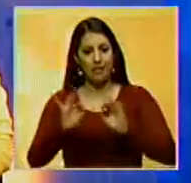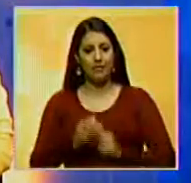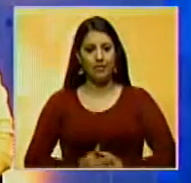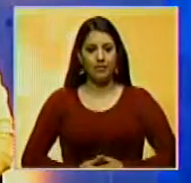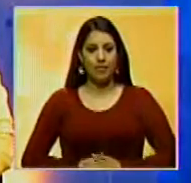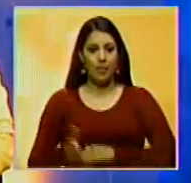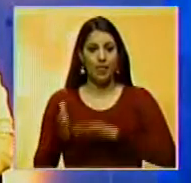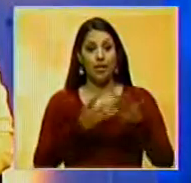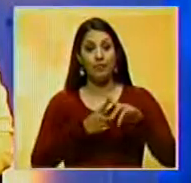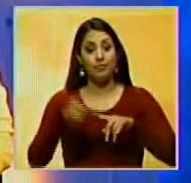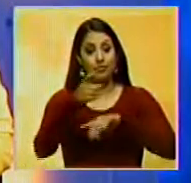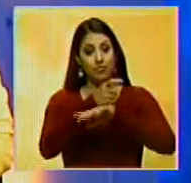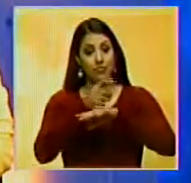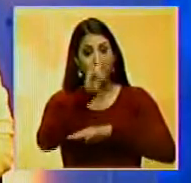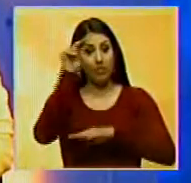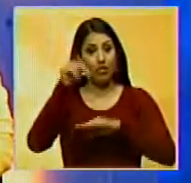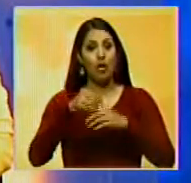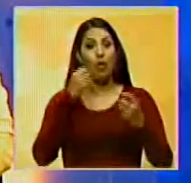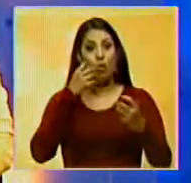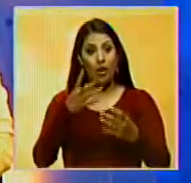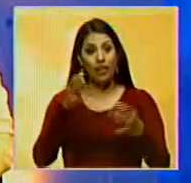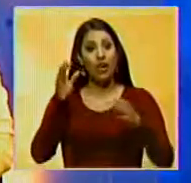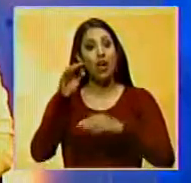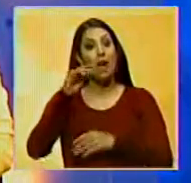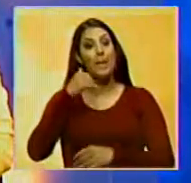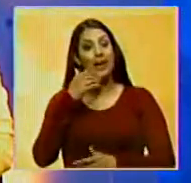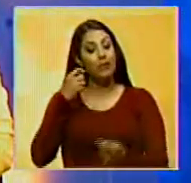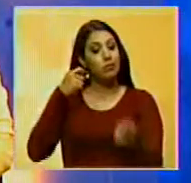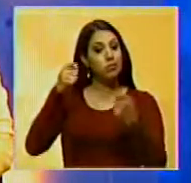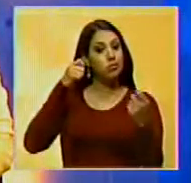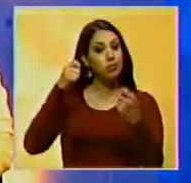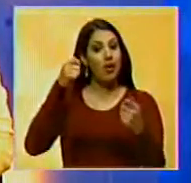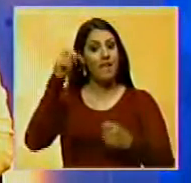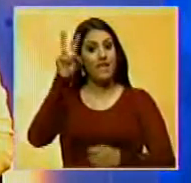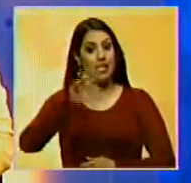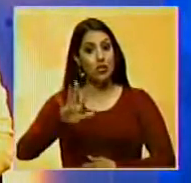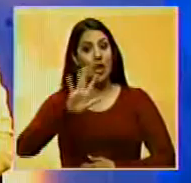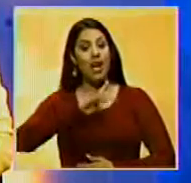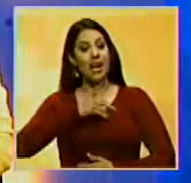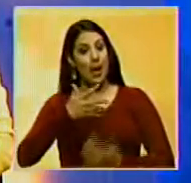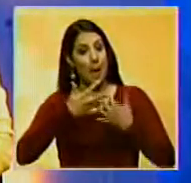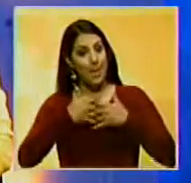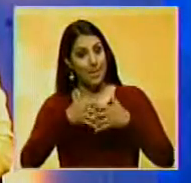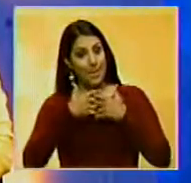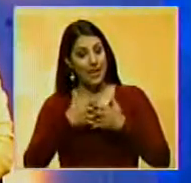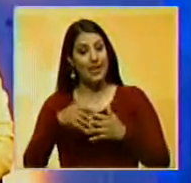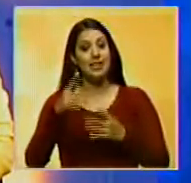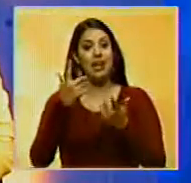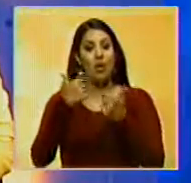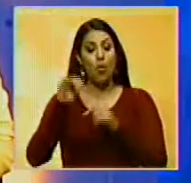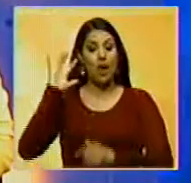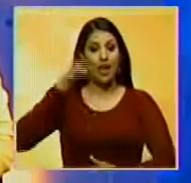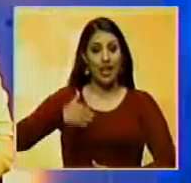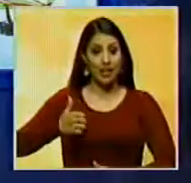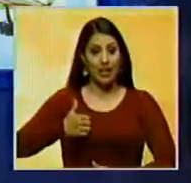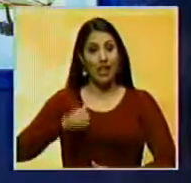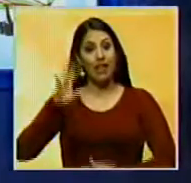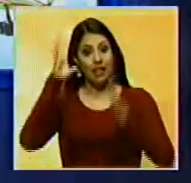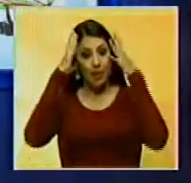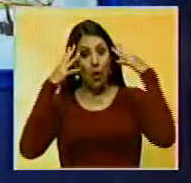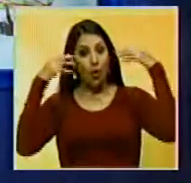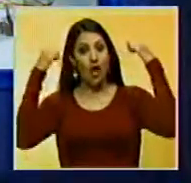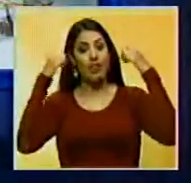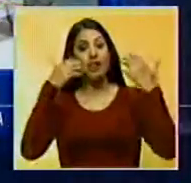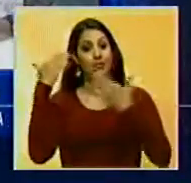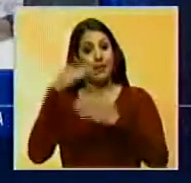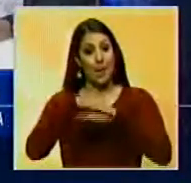El gobierno nacional dio a conocer la oferta exportable de Venezuela ante el empresariado de Bonaire y Holanda. El ministro para el